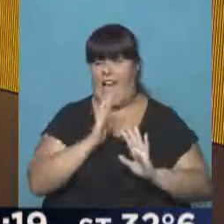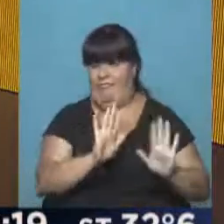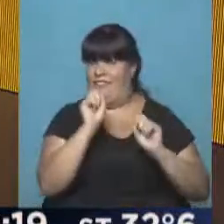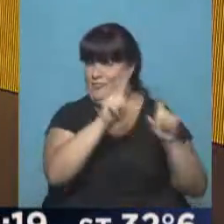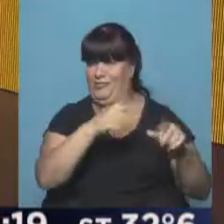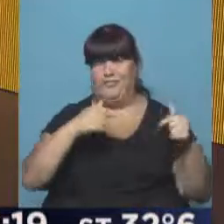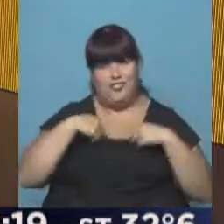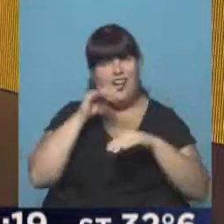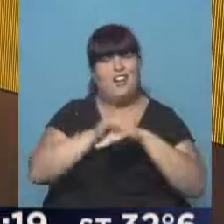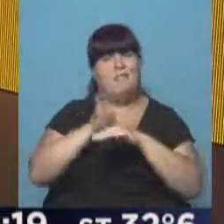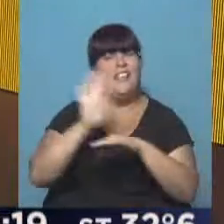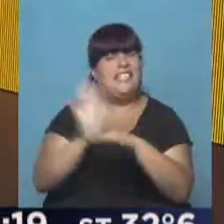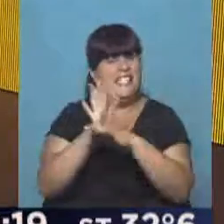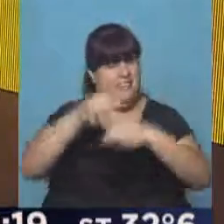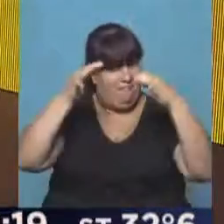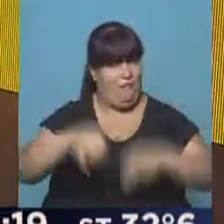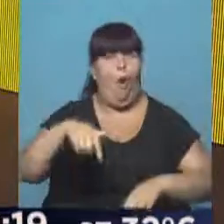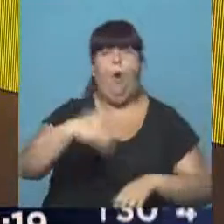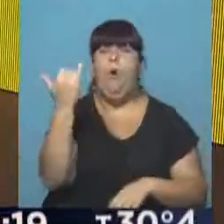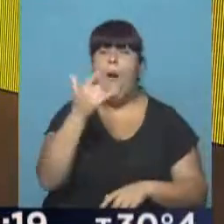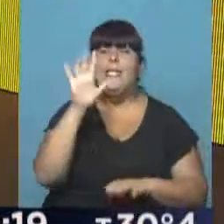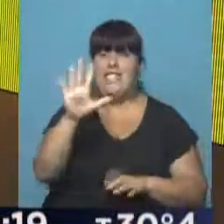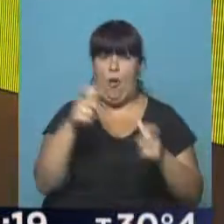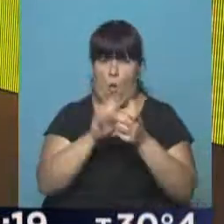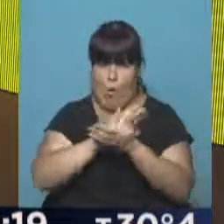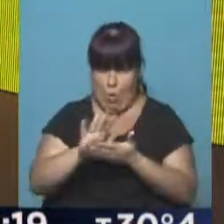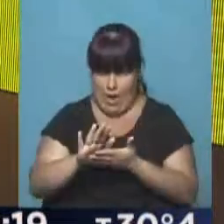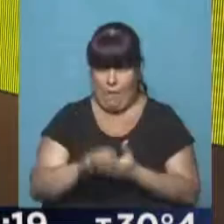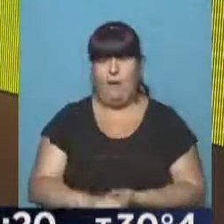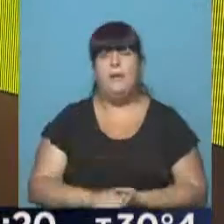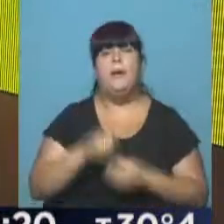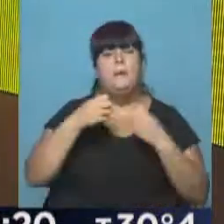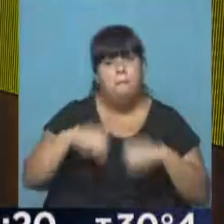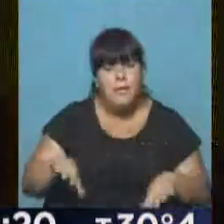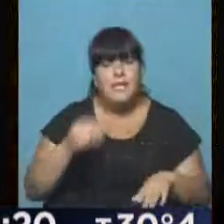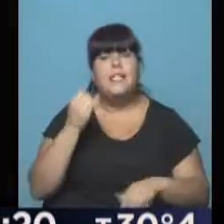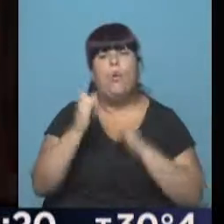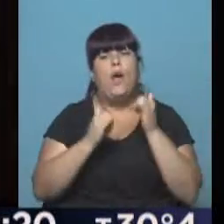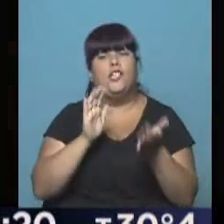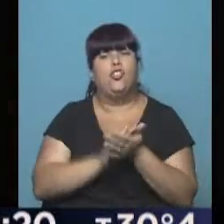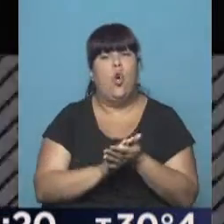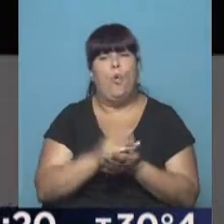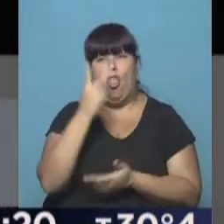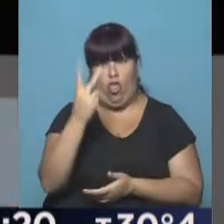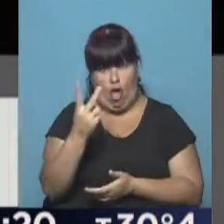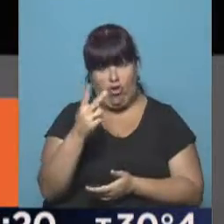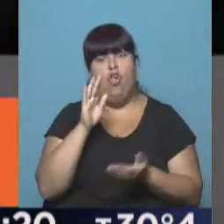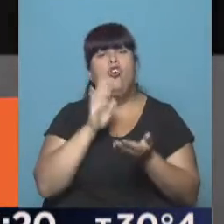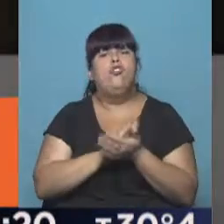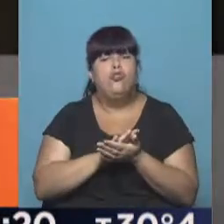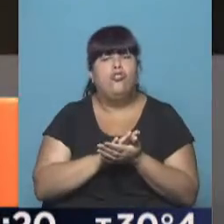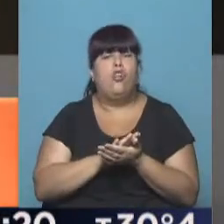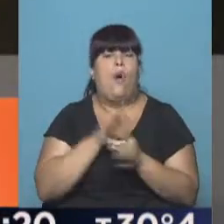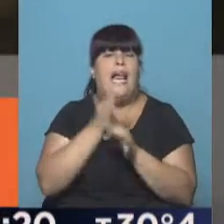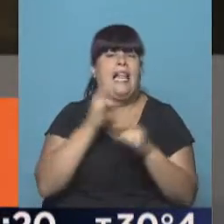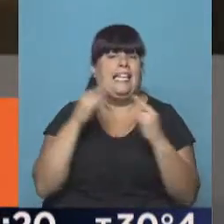Carlos. Me encargo de las de cine y hoy jueves tenemos cinco estrenos que renuevan la cartelera. Vamos a comenzar hablando de las primeras dos que tienen que ver con